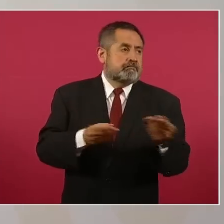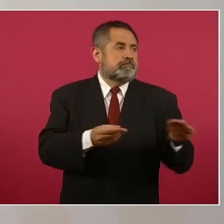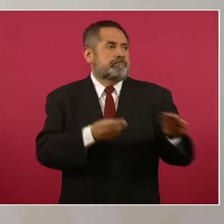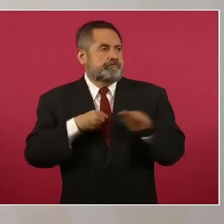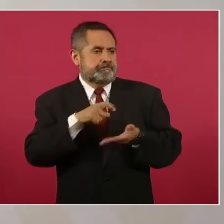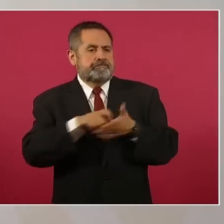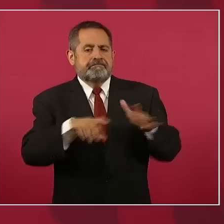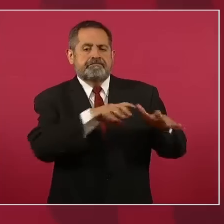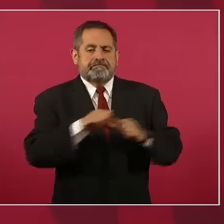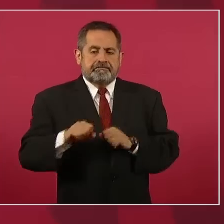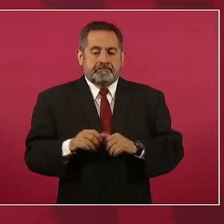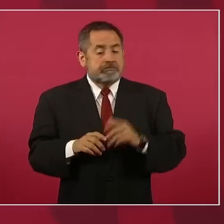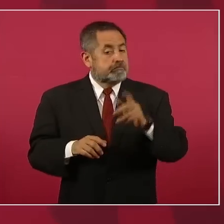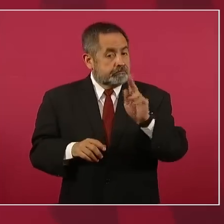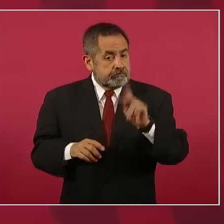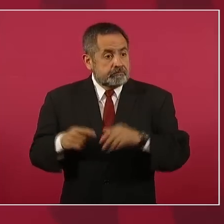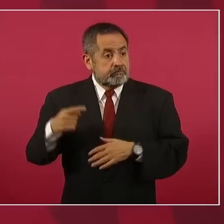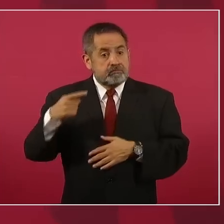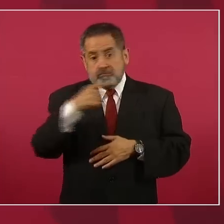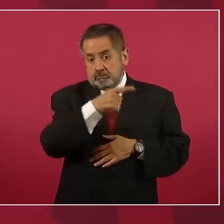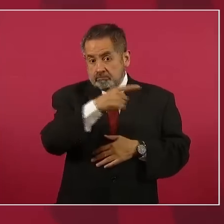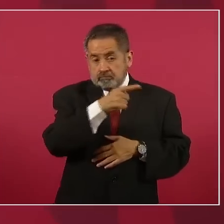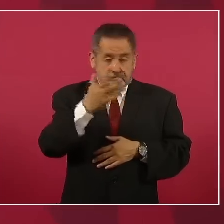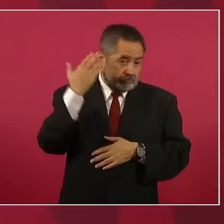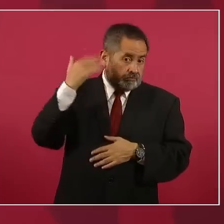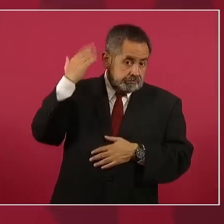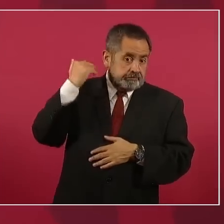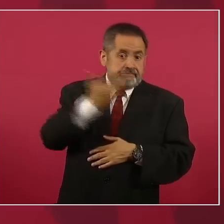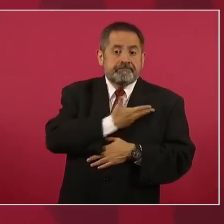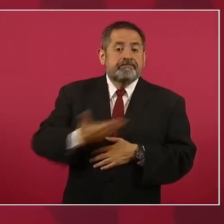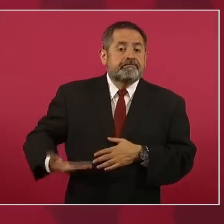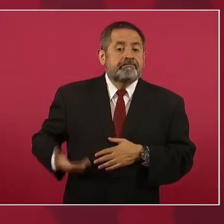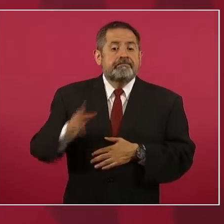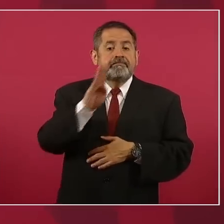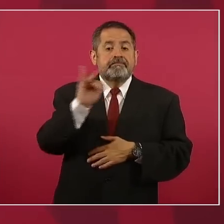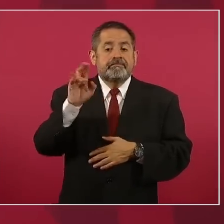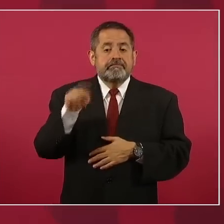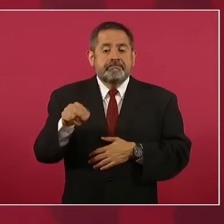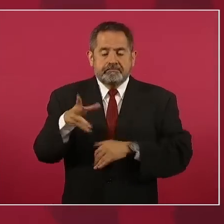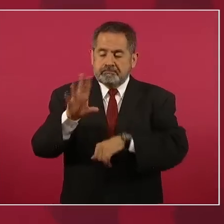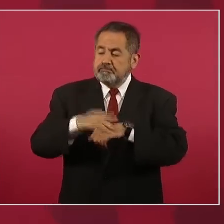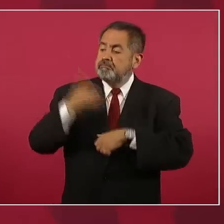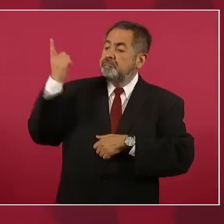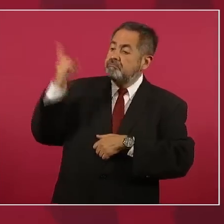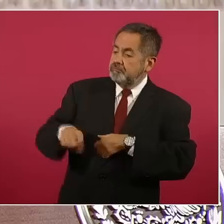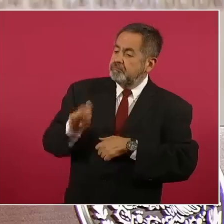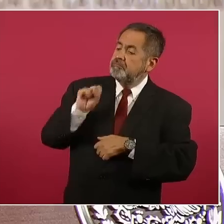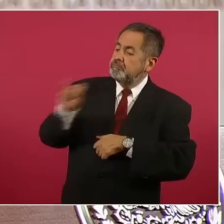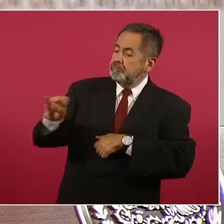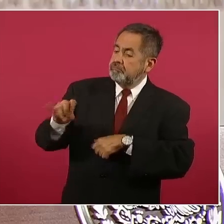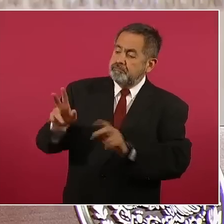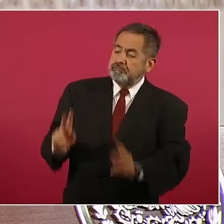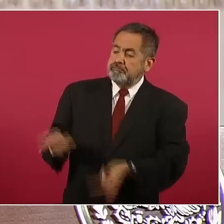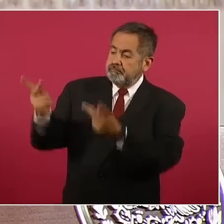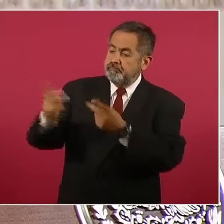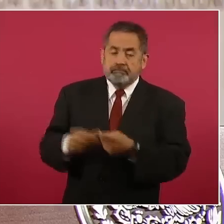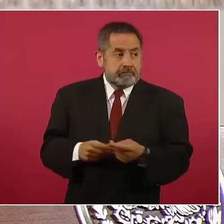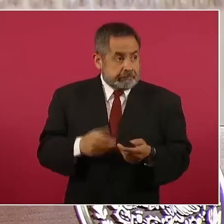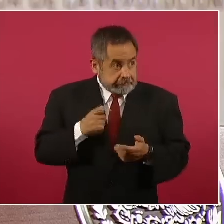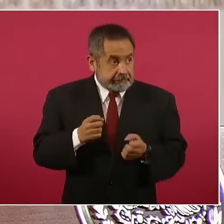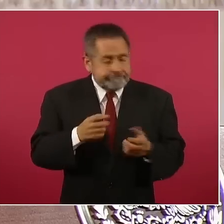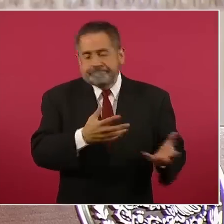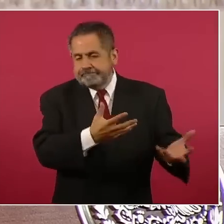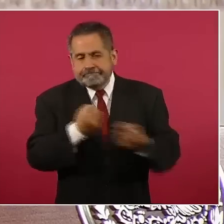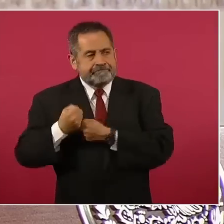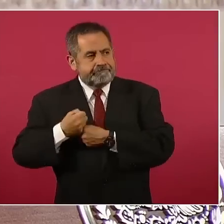Pero el presidente Biden dio la instrucción de que se autorizara. Y esto nos ayudó,